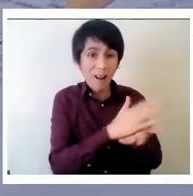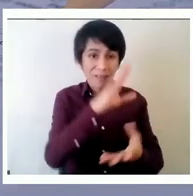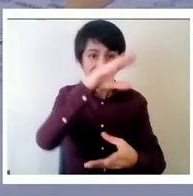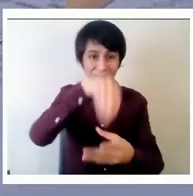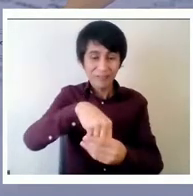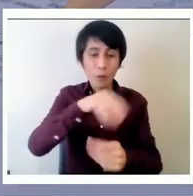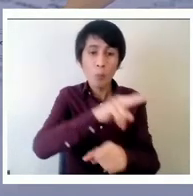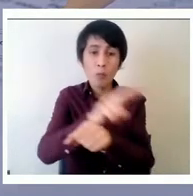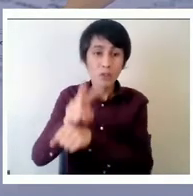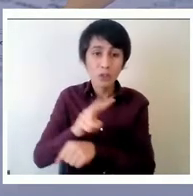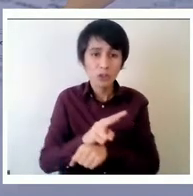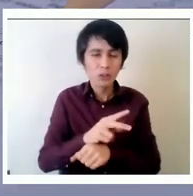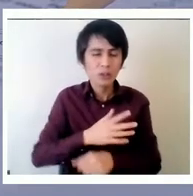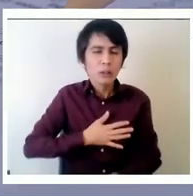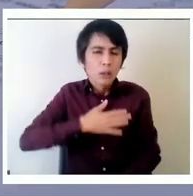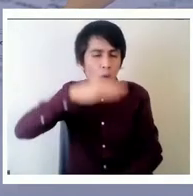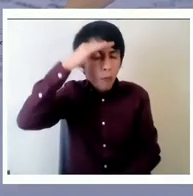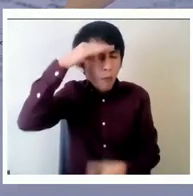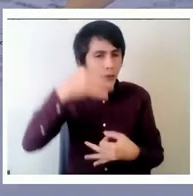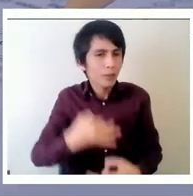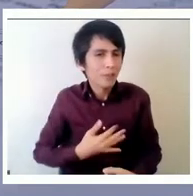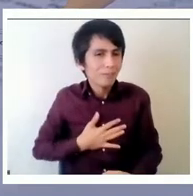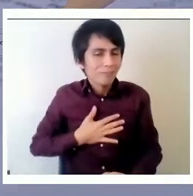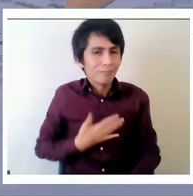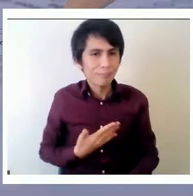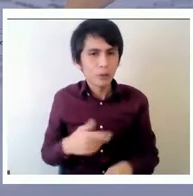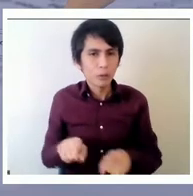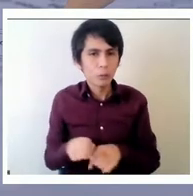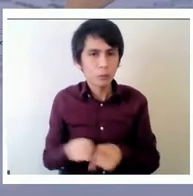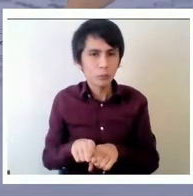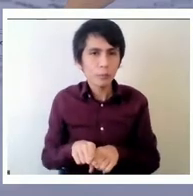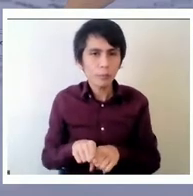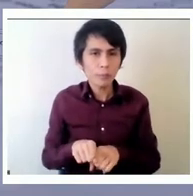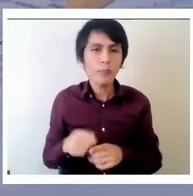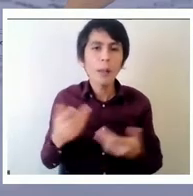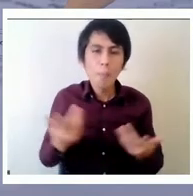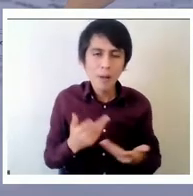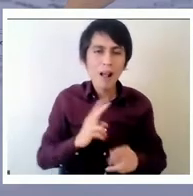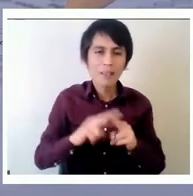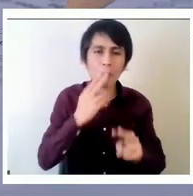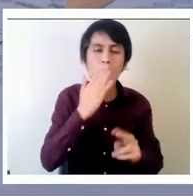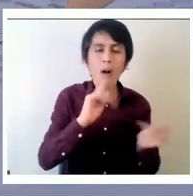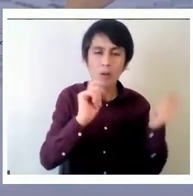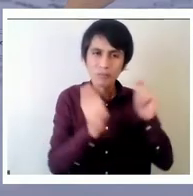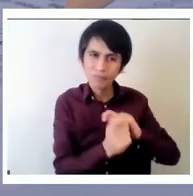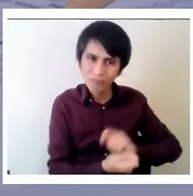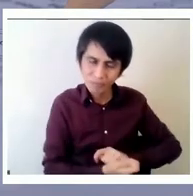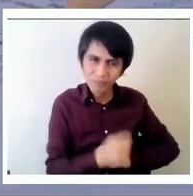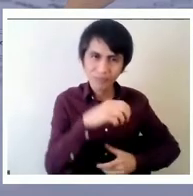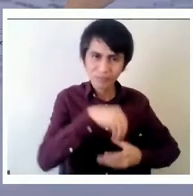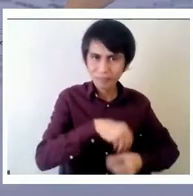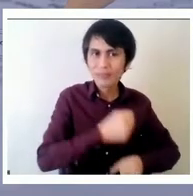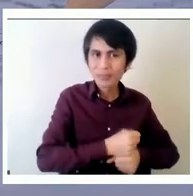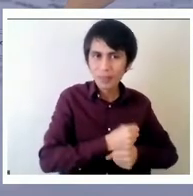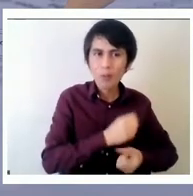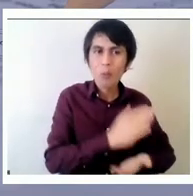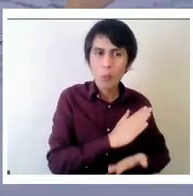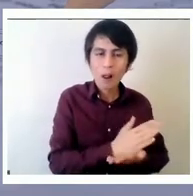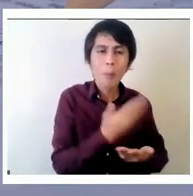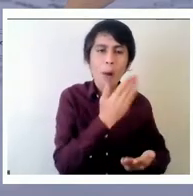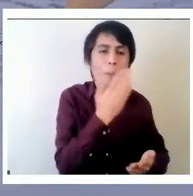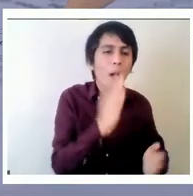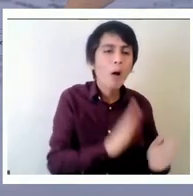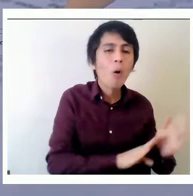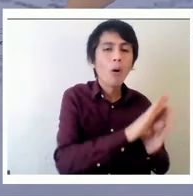los resultados de las evaluaciones para implementar intervenciones para aumentar el rendimiento de grupos de niños en las escuelas secundarias